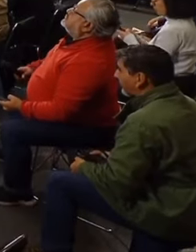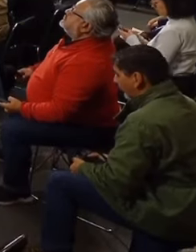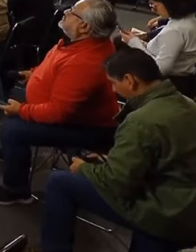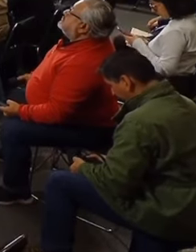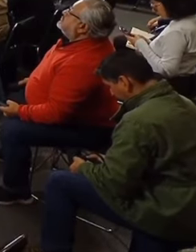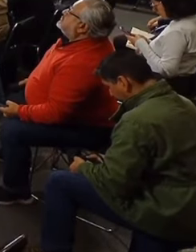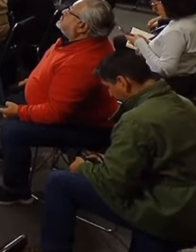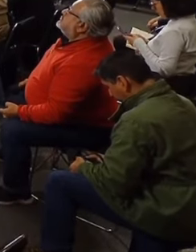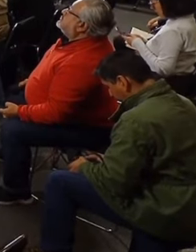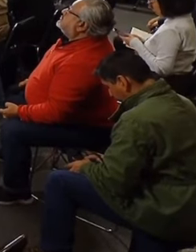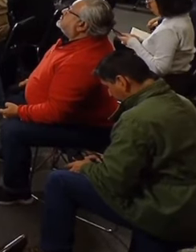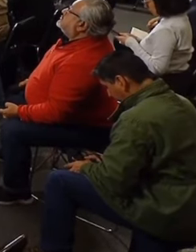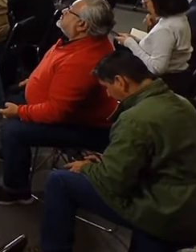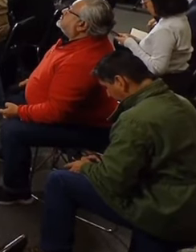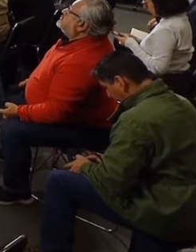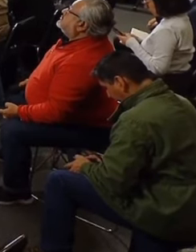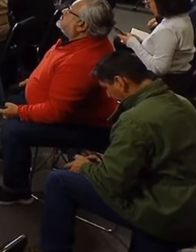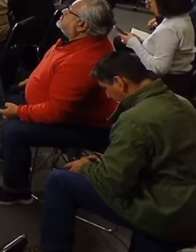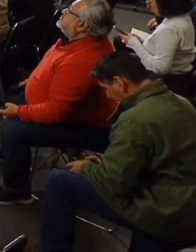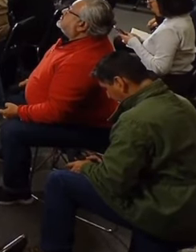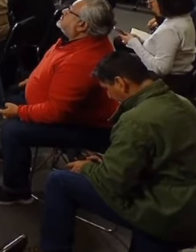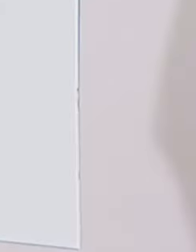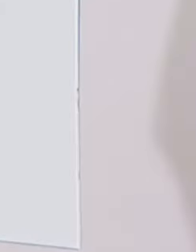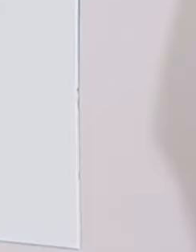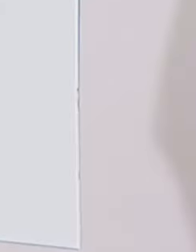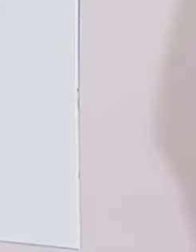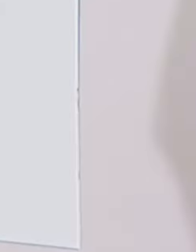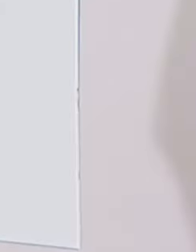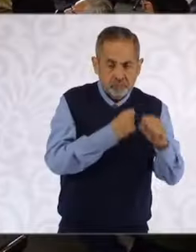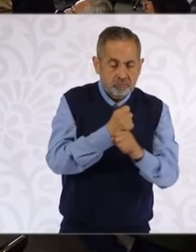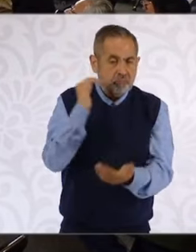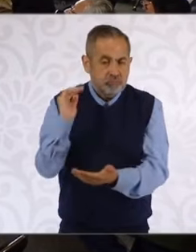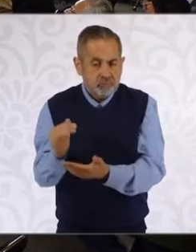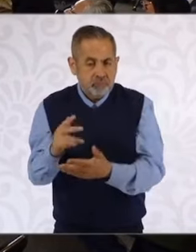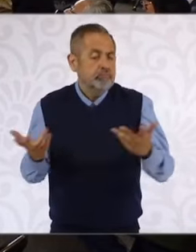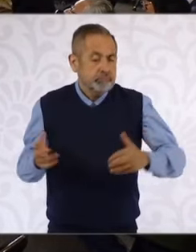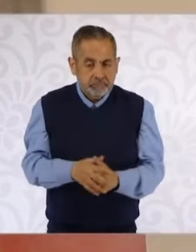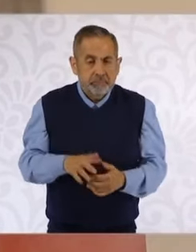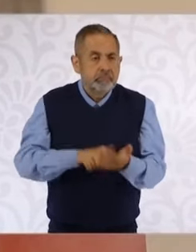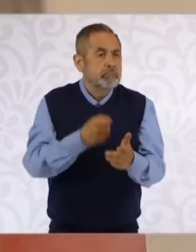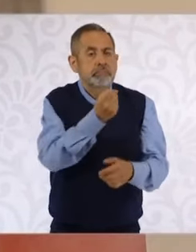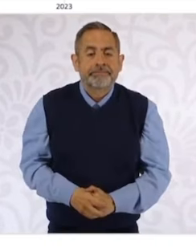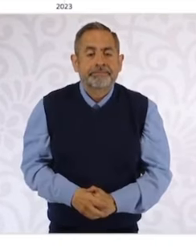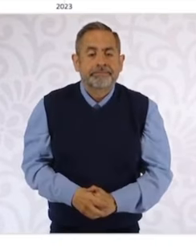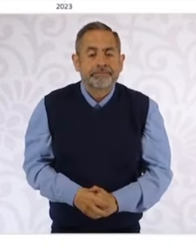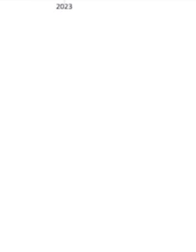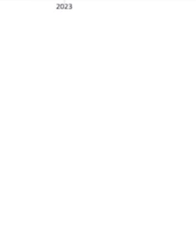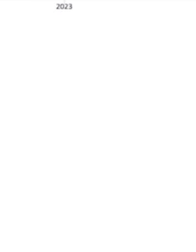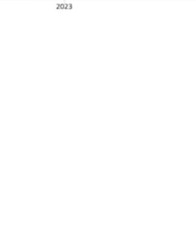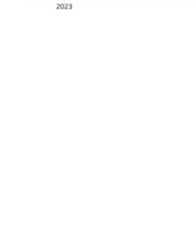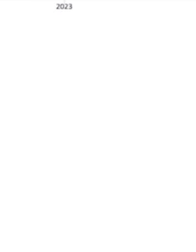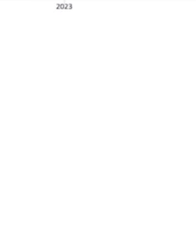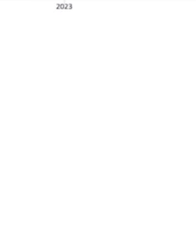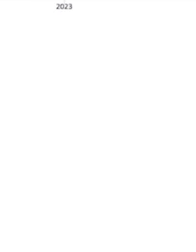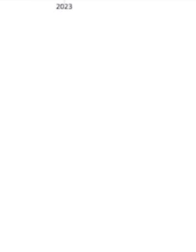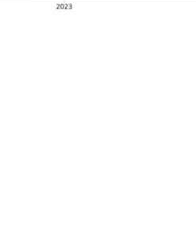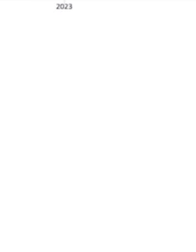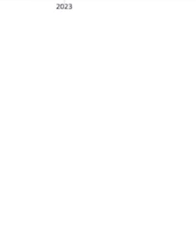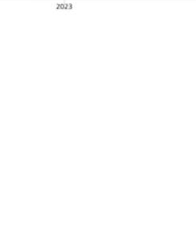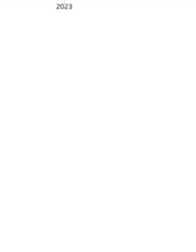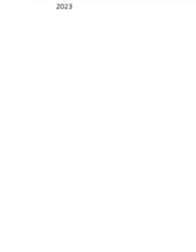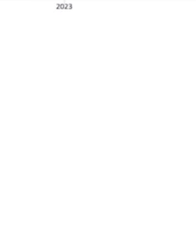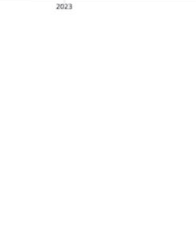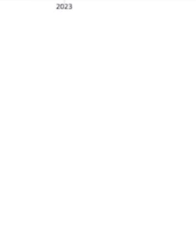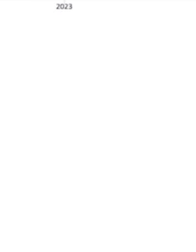manera se puede apoyar, si es que no tienen información desde antes y ya se está coordinando. Y hay municipios especiales. A esto vamos a irle aumentando